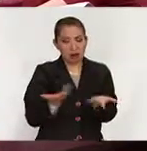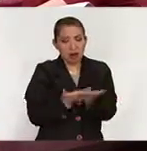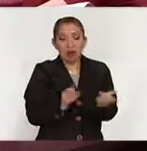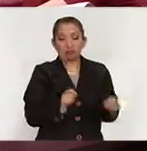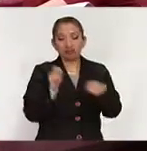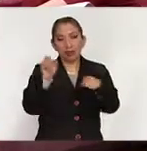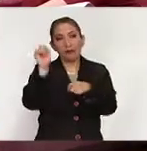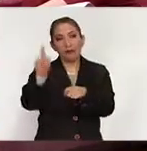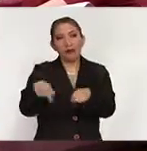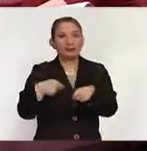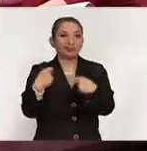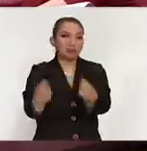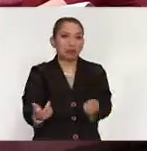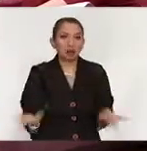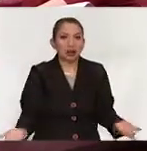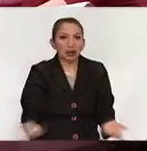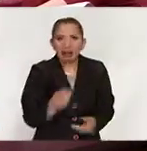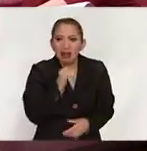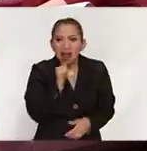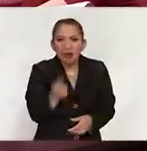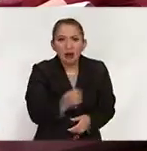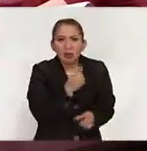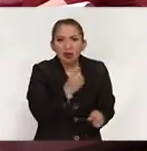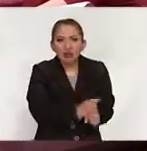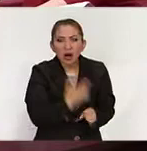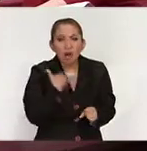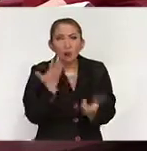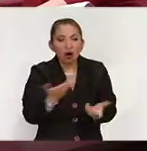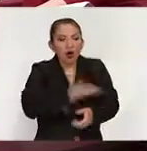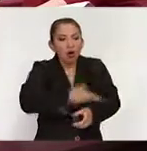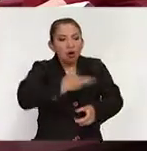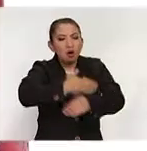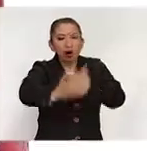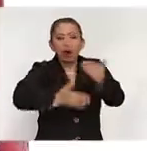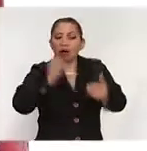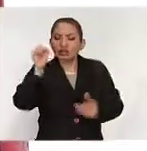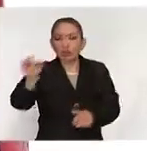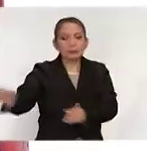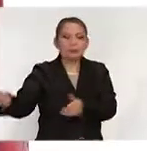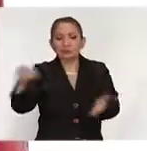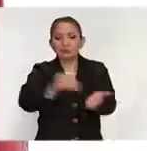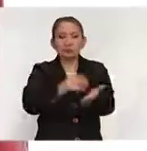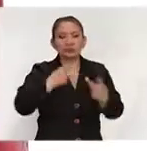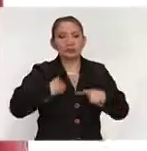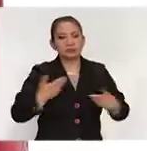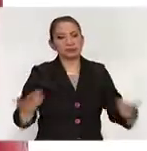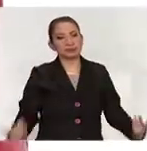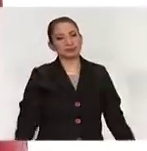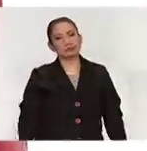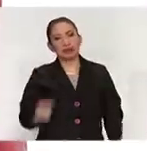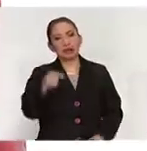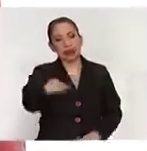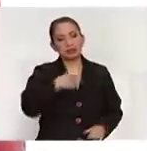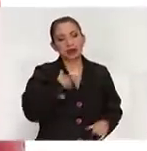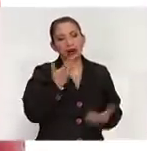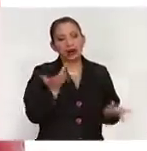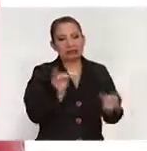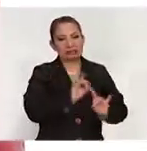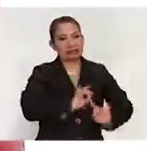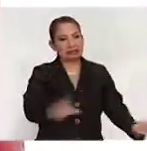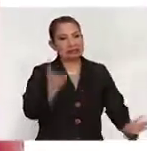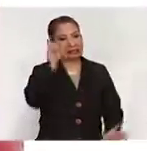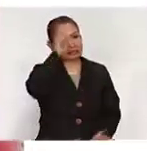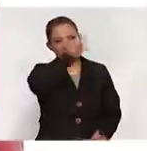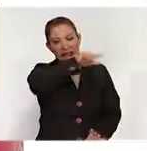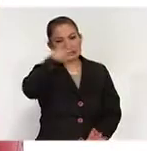ahora este sin ni siquiera dar oportunidad de línea de reponer el procedimiento dice suben a esta persona. Entonces eso es esto es lo delicado